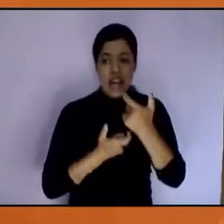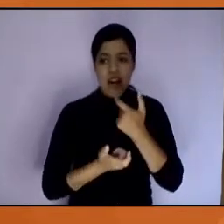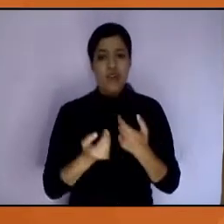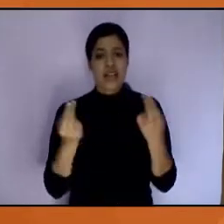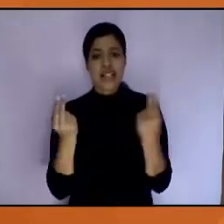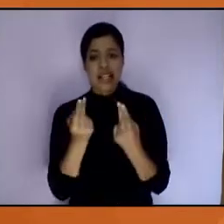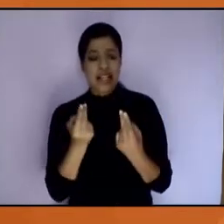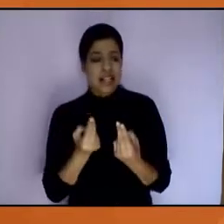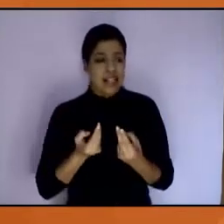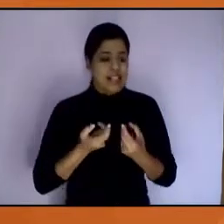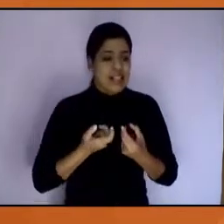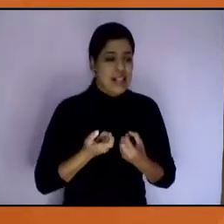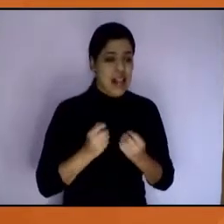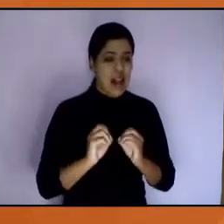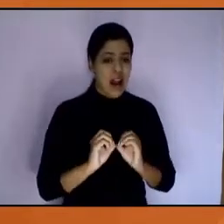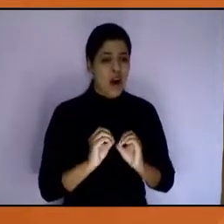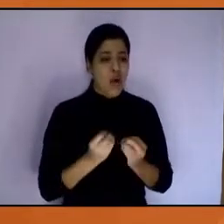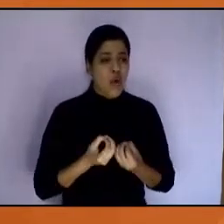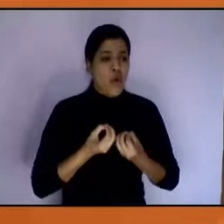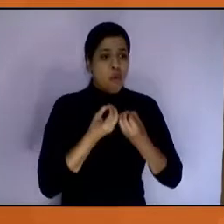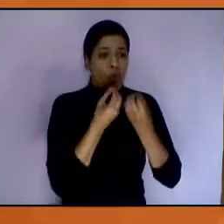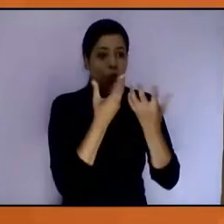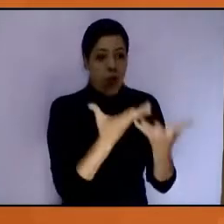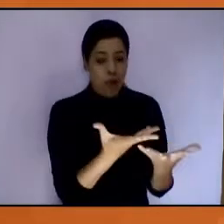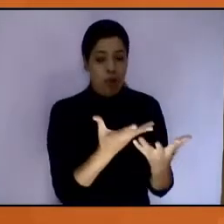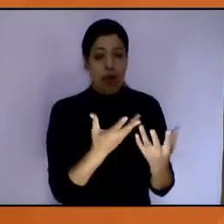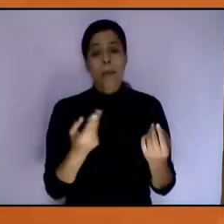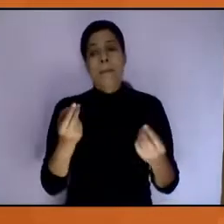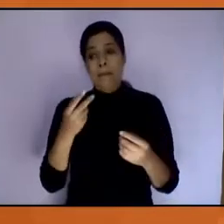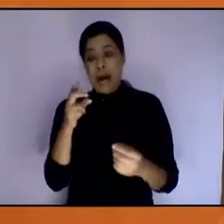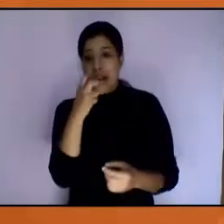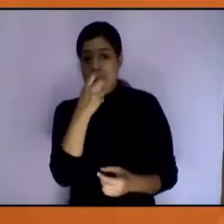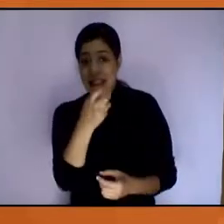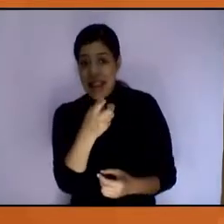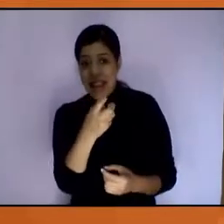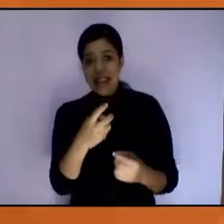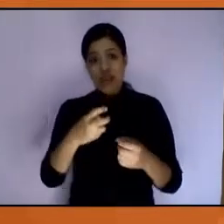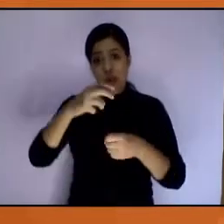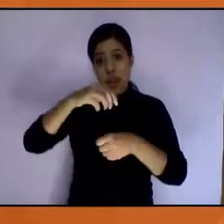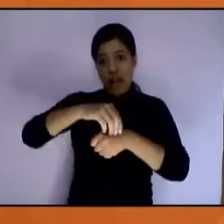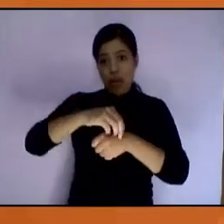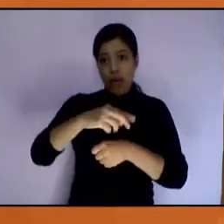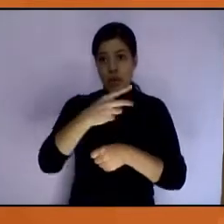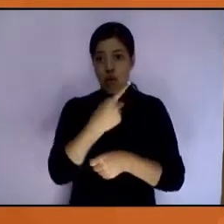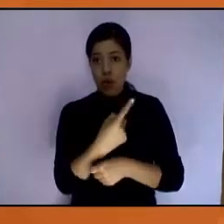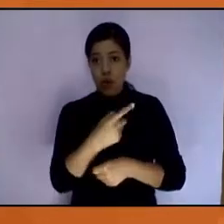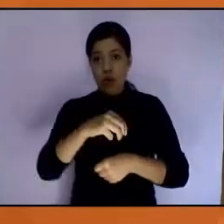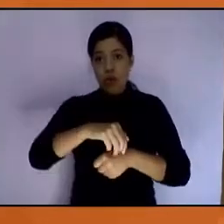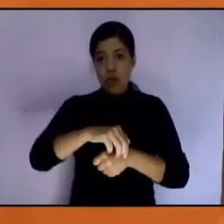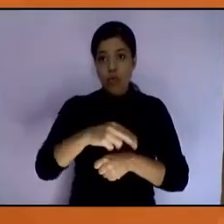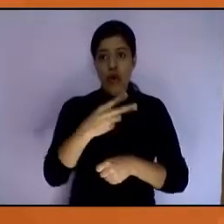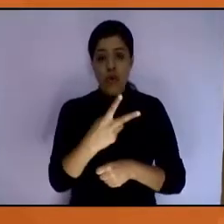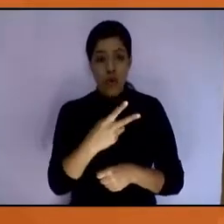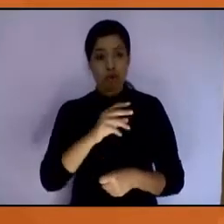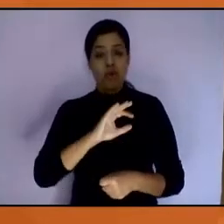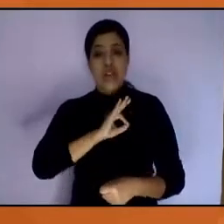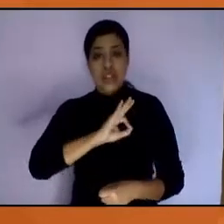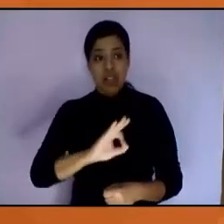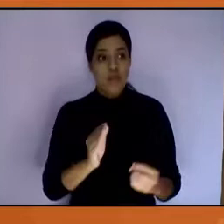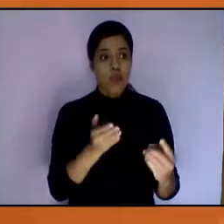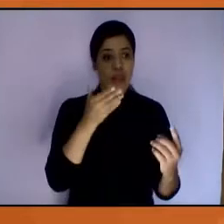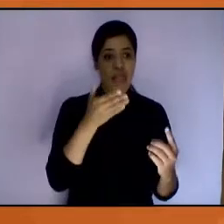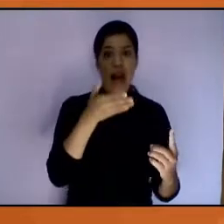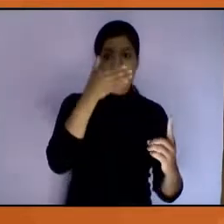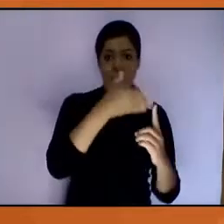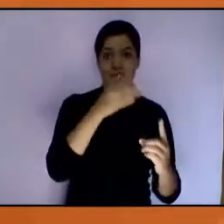Todos los demás objetivos que están enmarcados en nuestro plan, en estos dos círculos primeros que les platiqué, no pueden ser realizados o serán